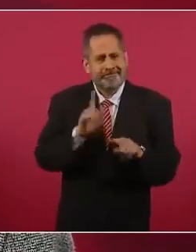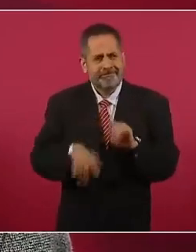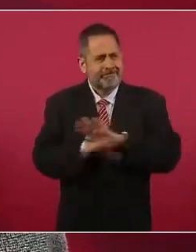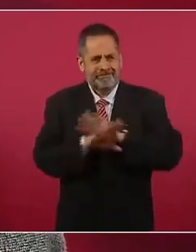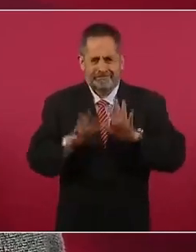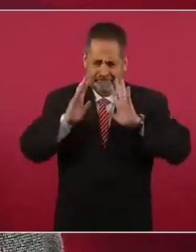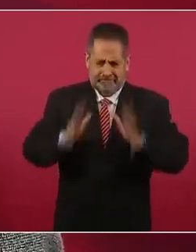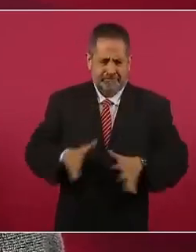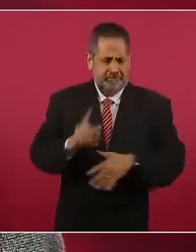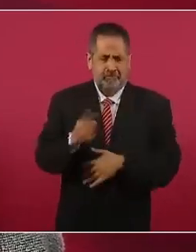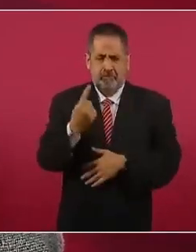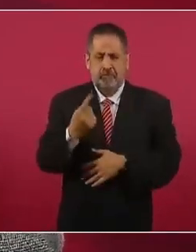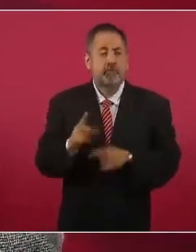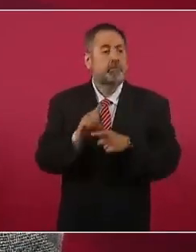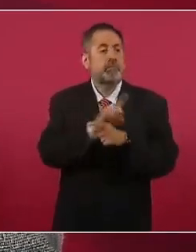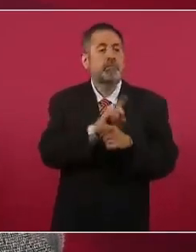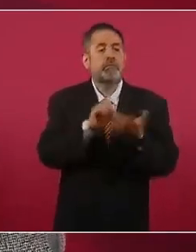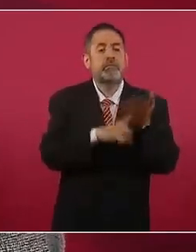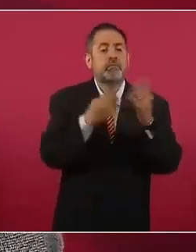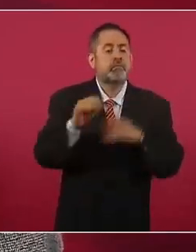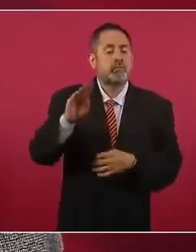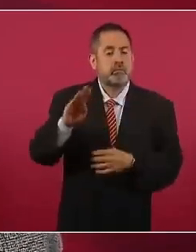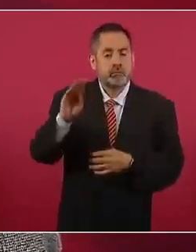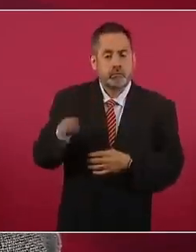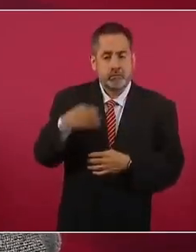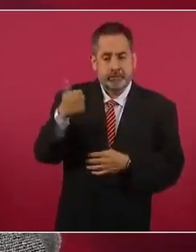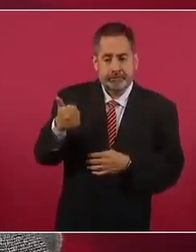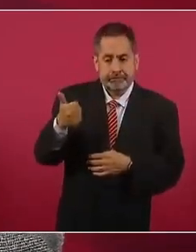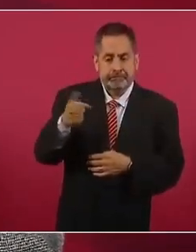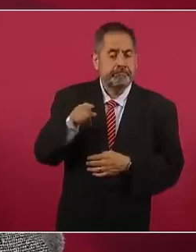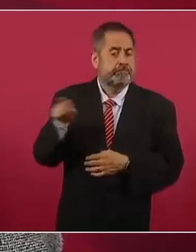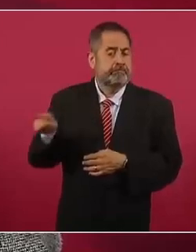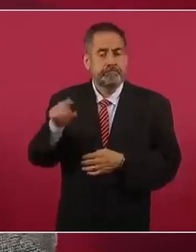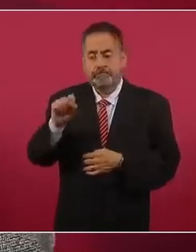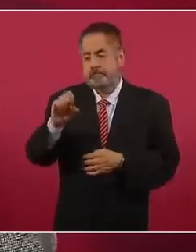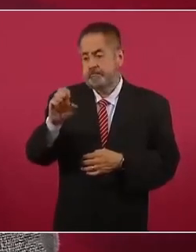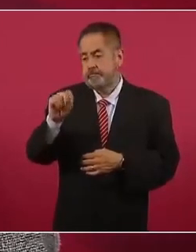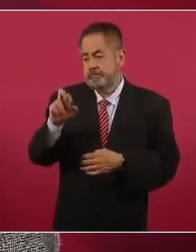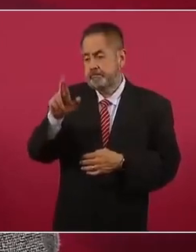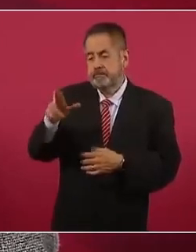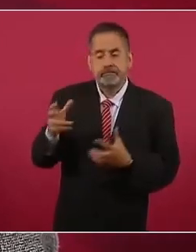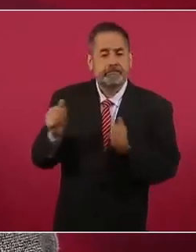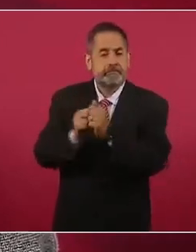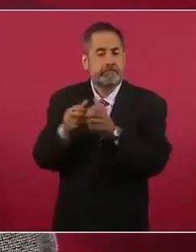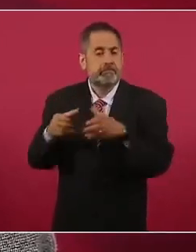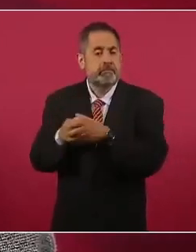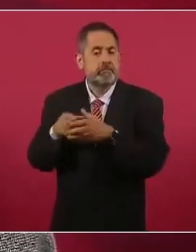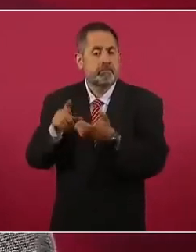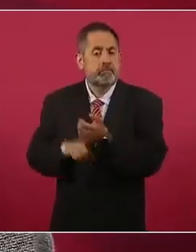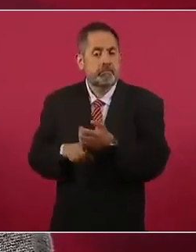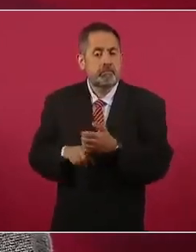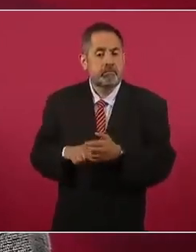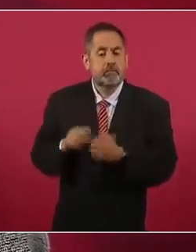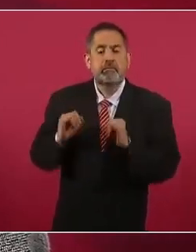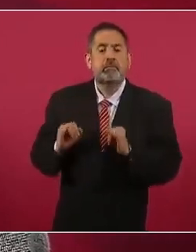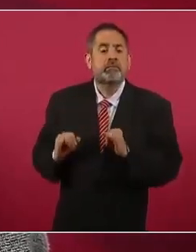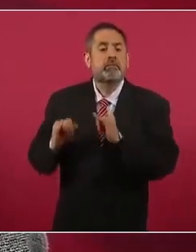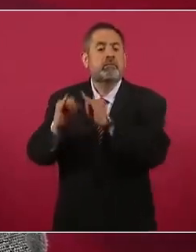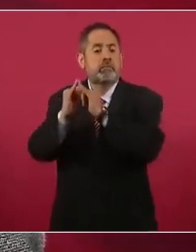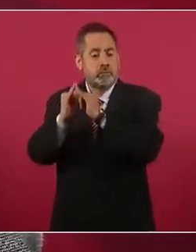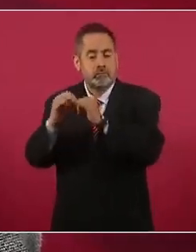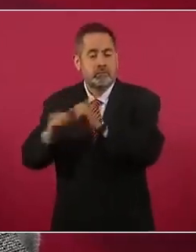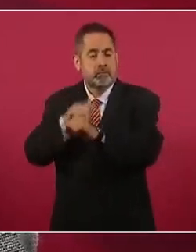que se implementó, la Secretaría de Energía con el Instituto Nacional de Electricidad y Energías